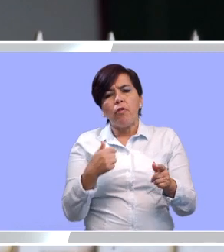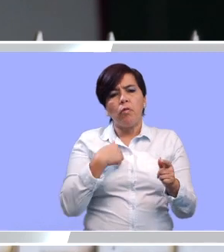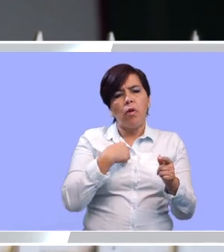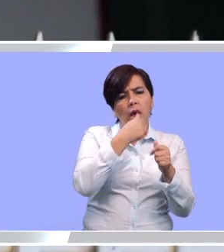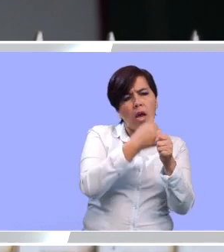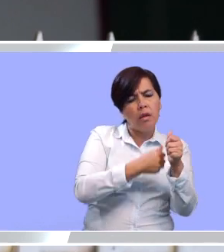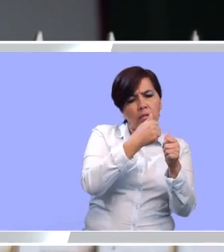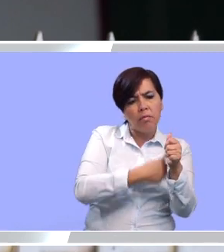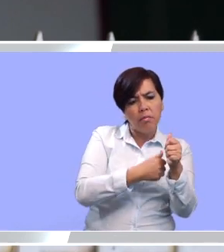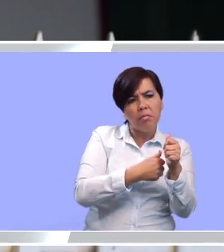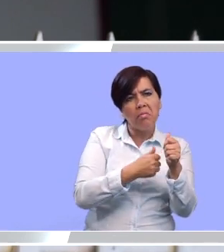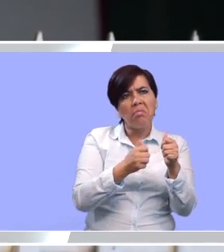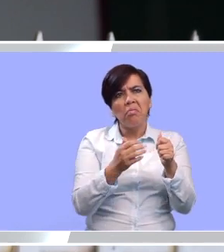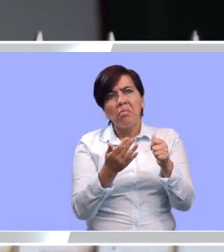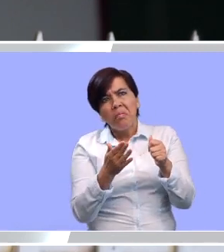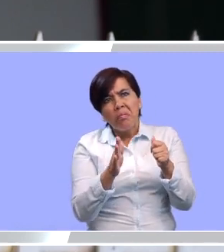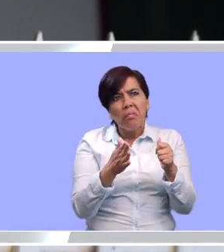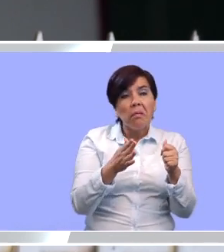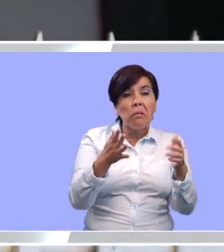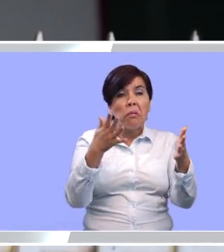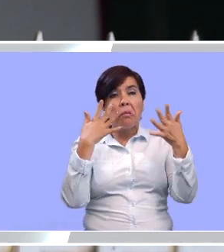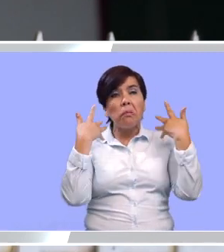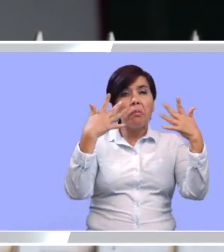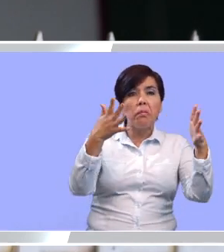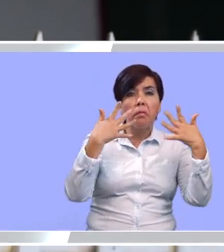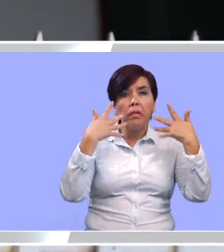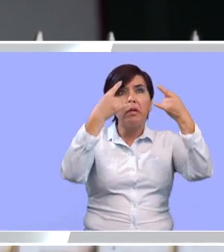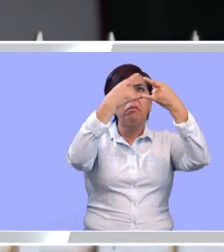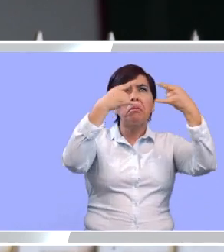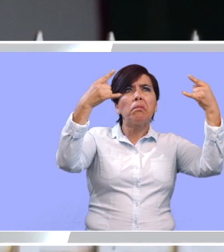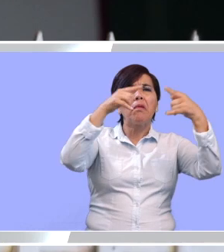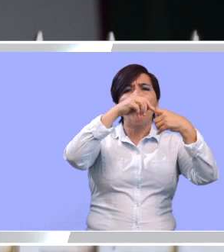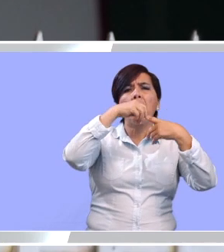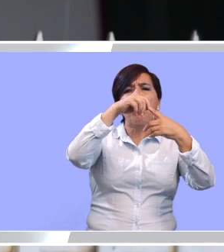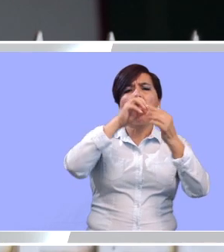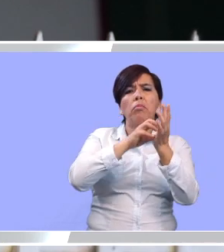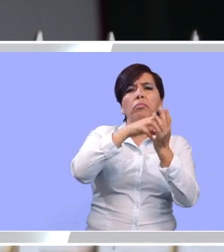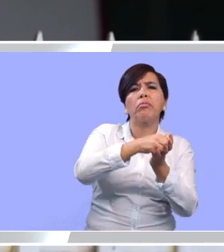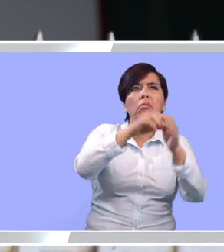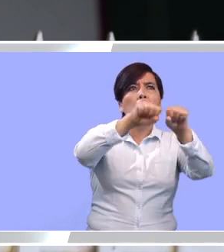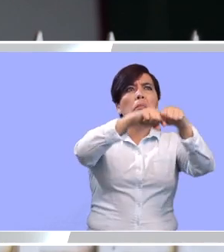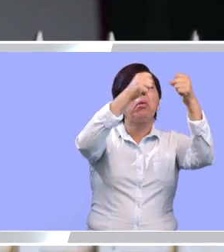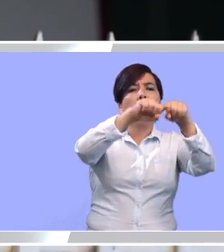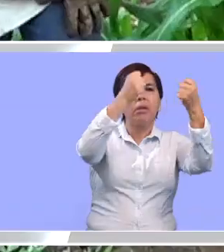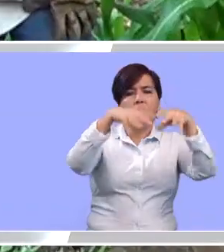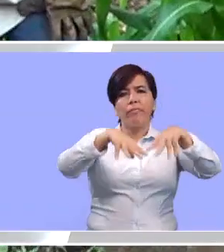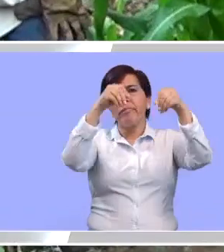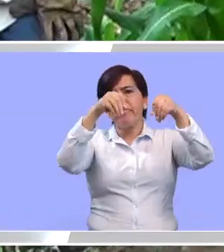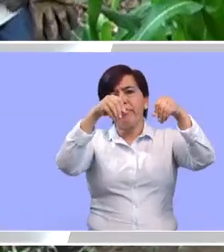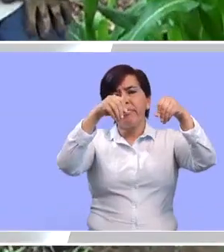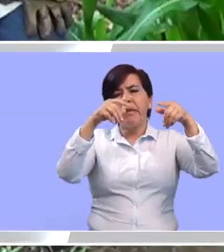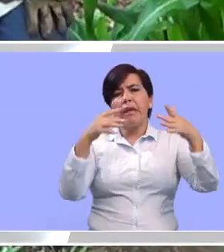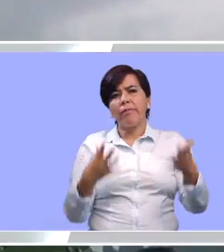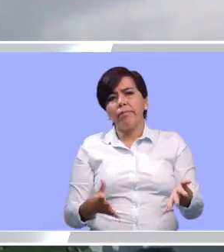cada que había un medio dientecito se iba la energía, se iba